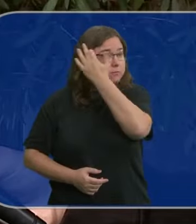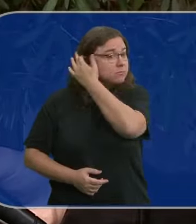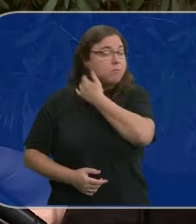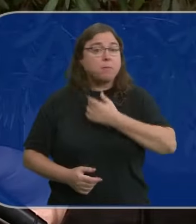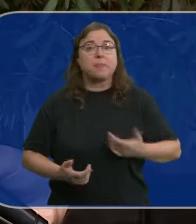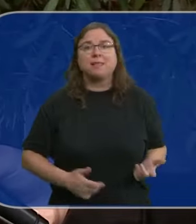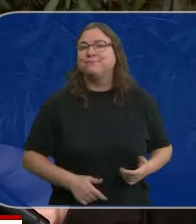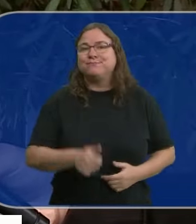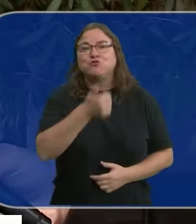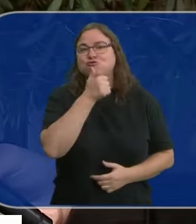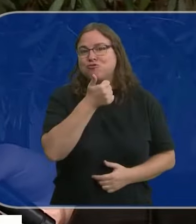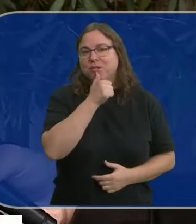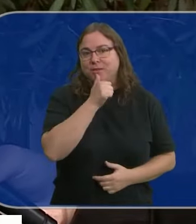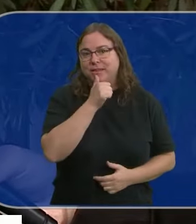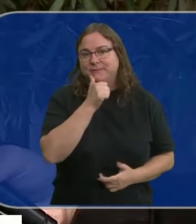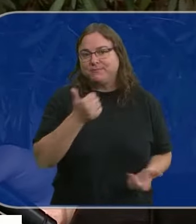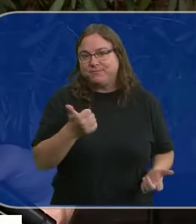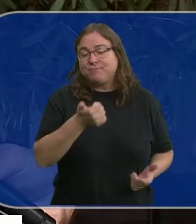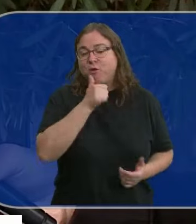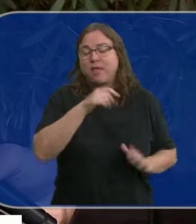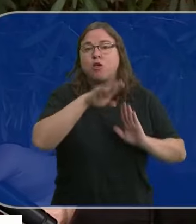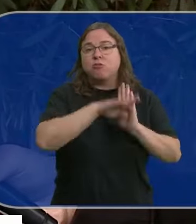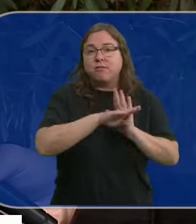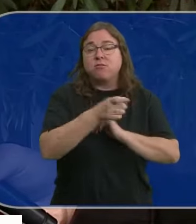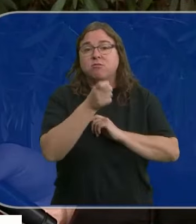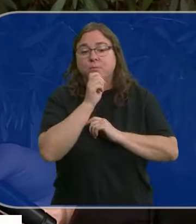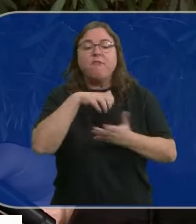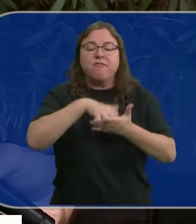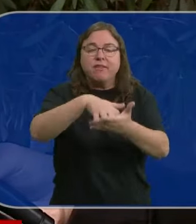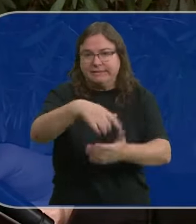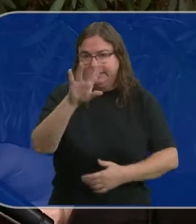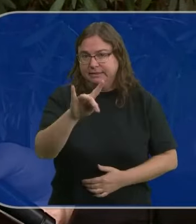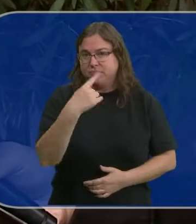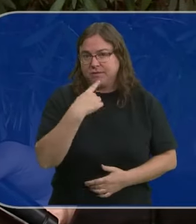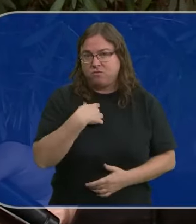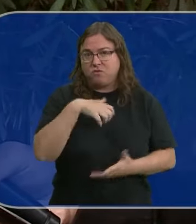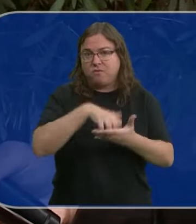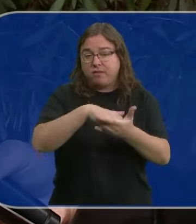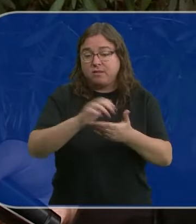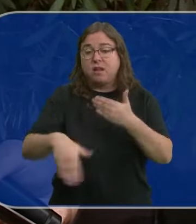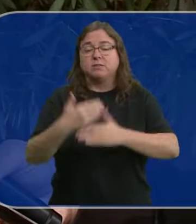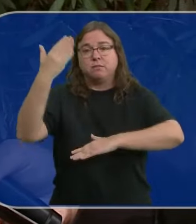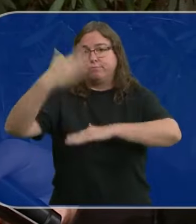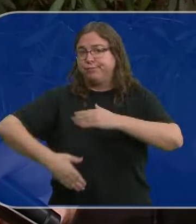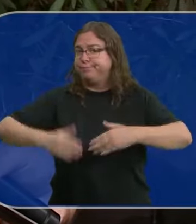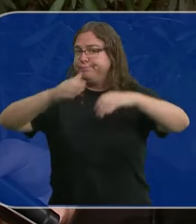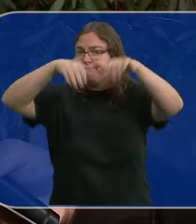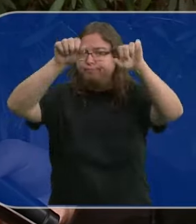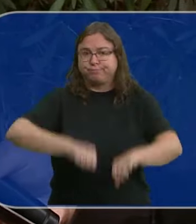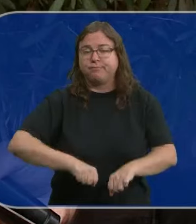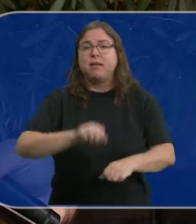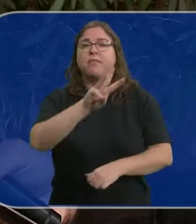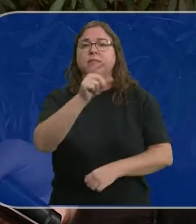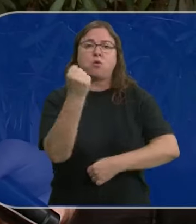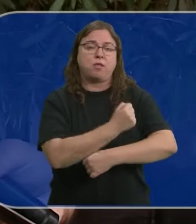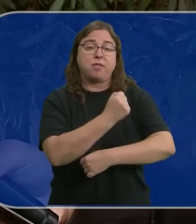A la plantilla todavía no sabemos exactamente en qué condiciones quedaría. Sí nos han puesto unas fechas, unas fechas determinadas al 31 de diciembre para el cierre de la planta,